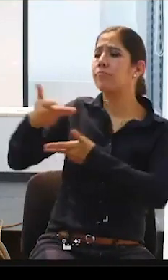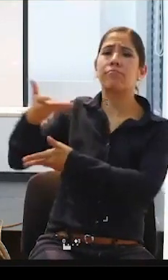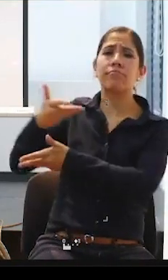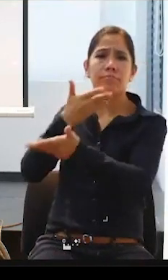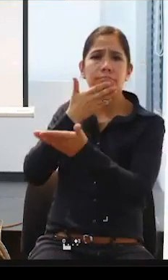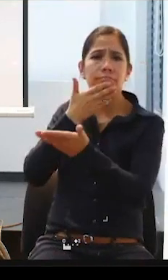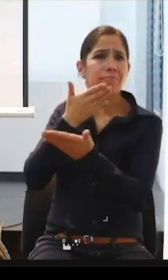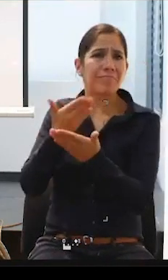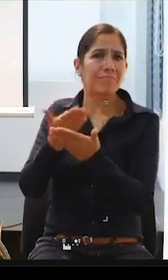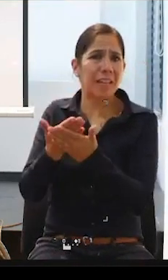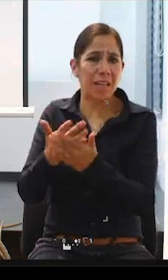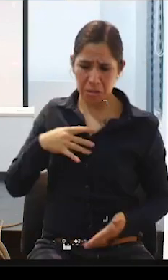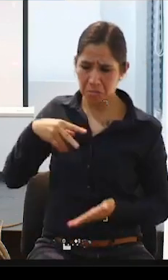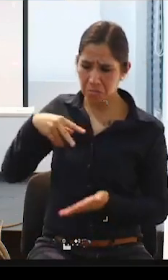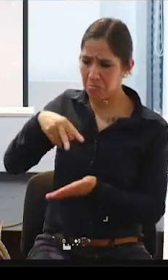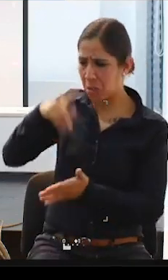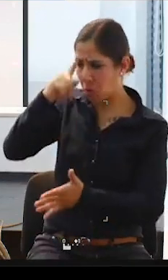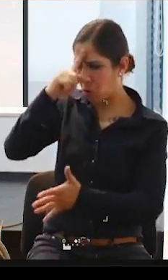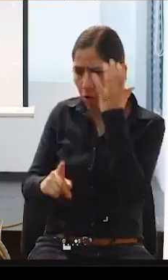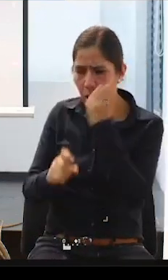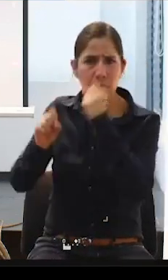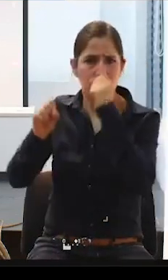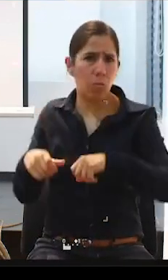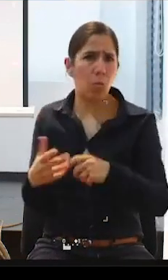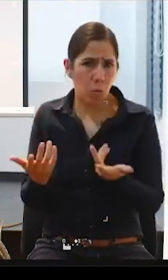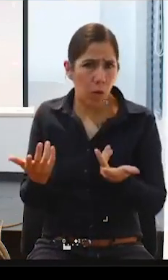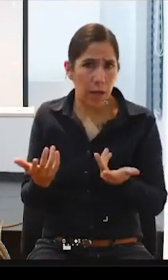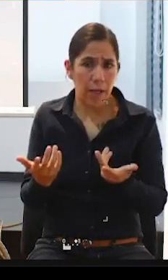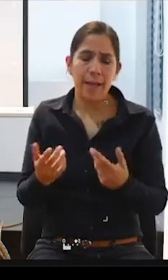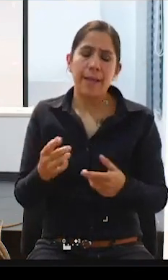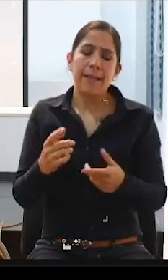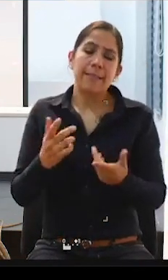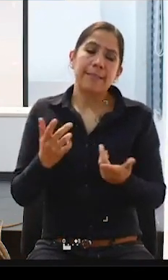confiada, mucho más confiado. Entonces,